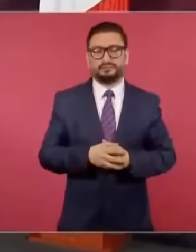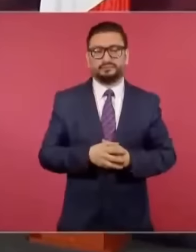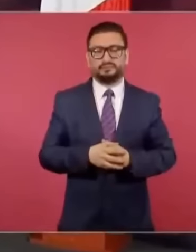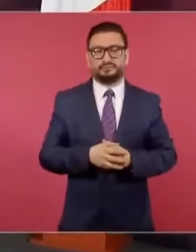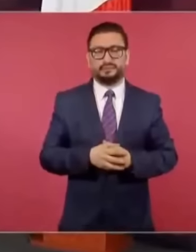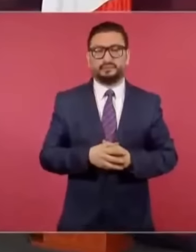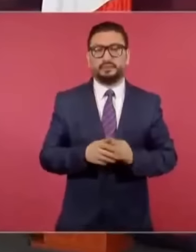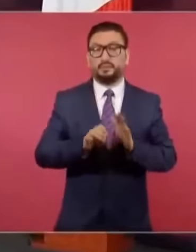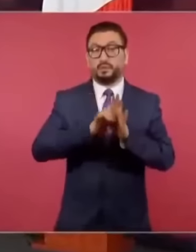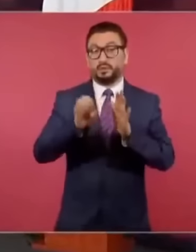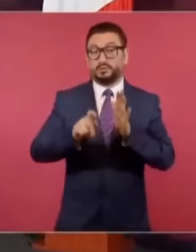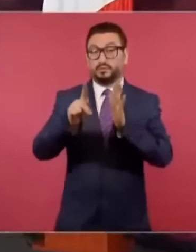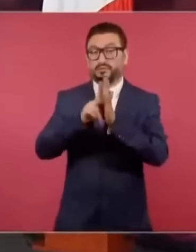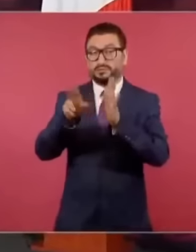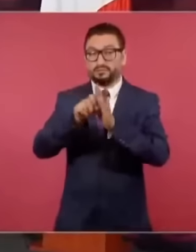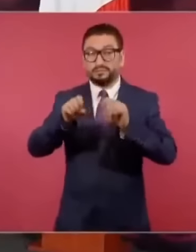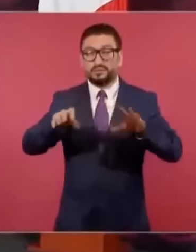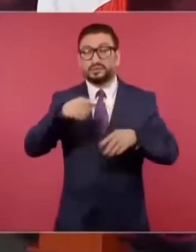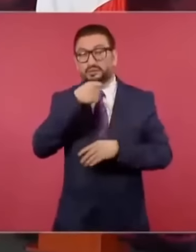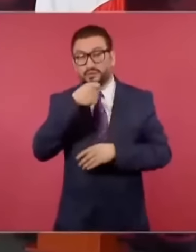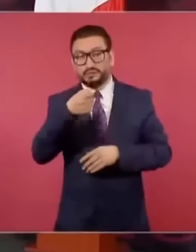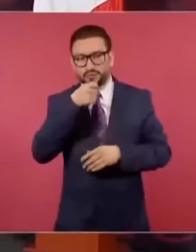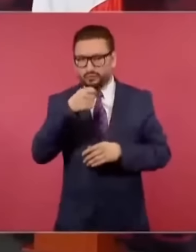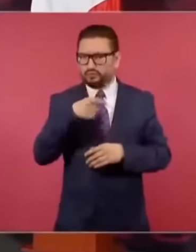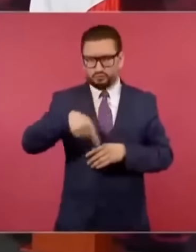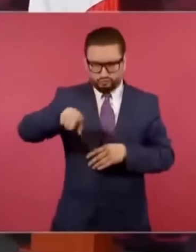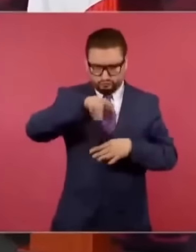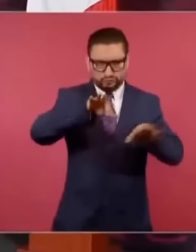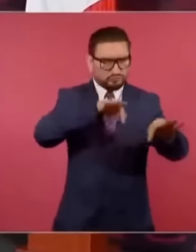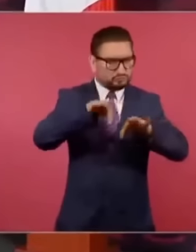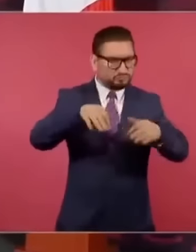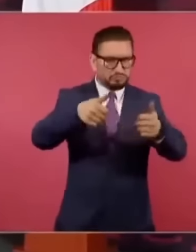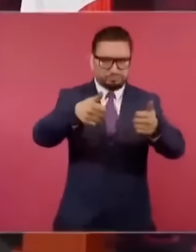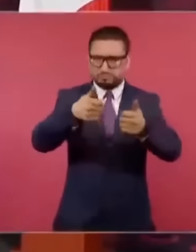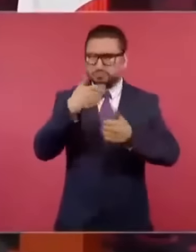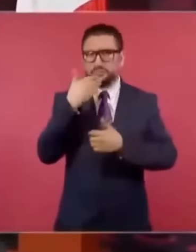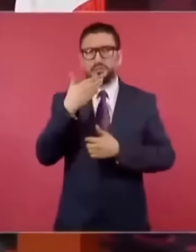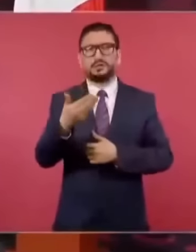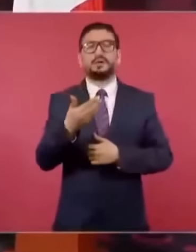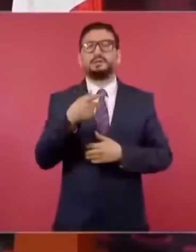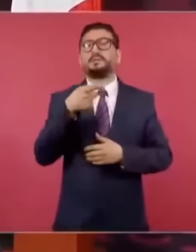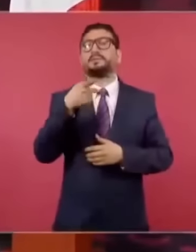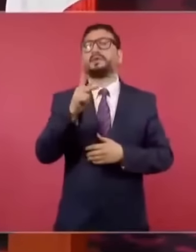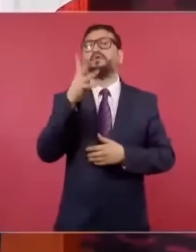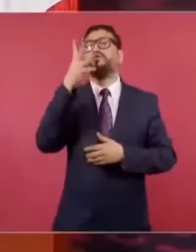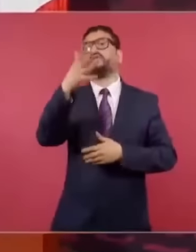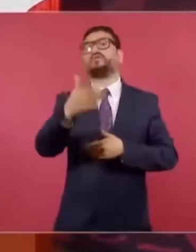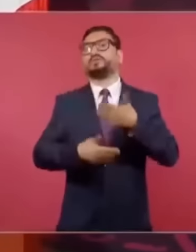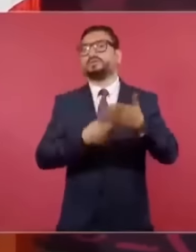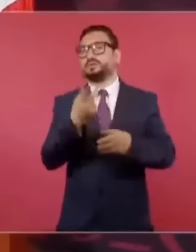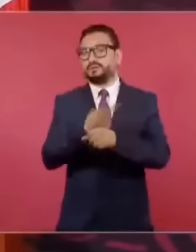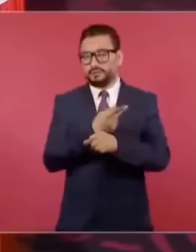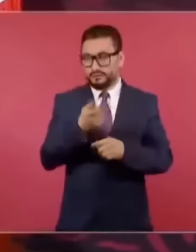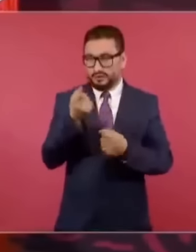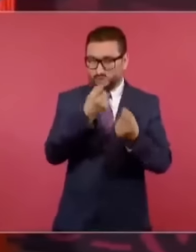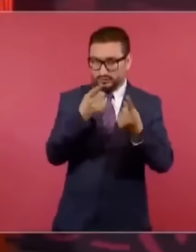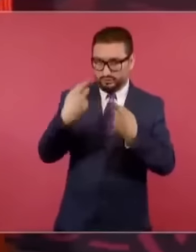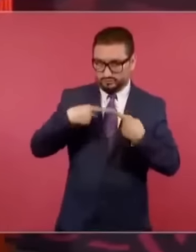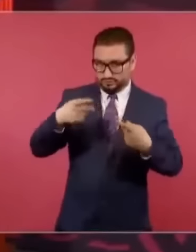el periodismo que es un noble oficio y qué va a pasar con periodistas?